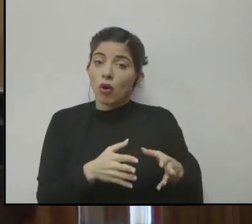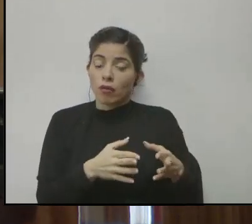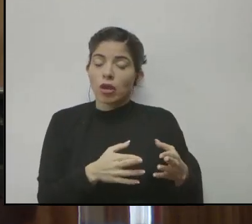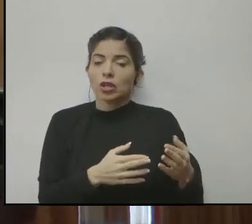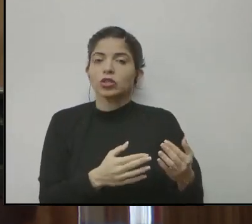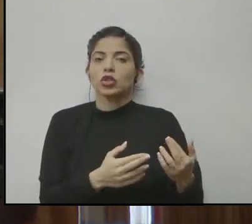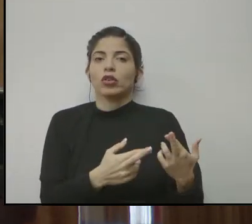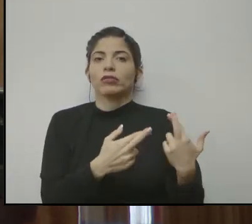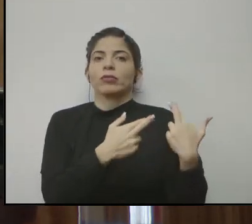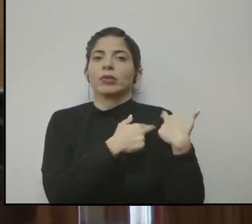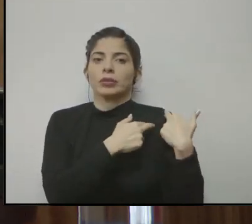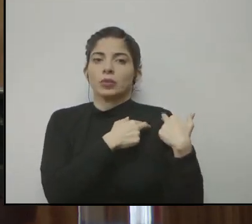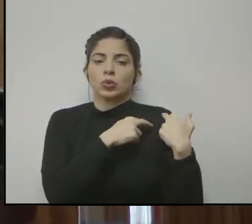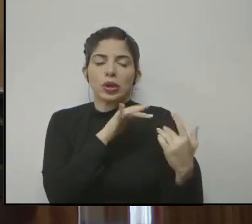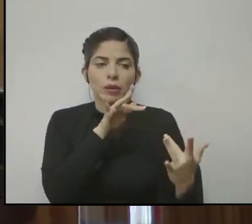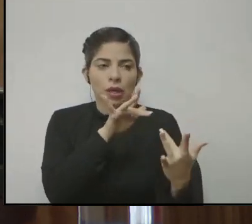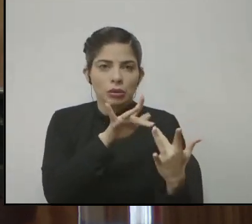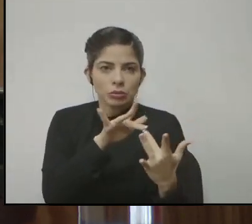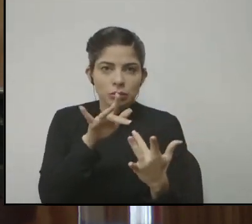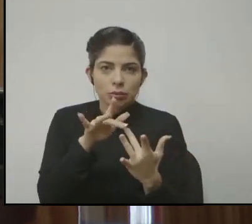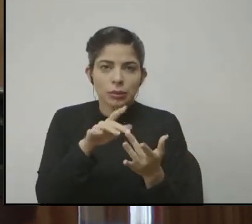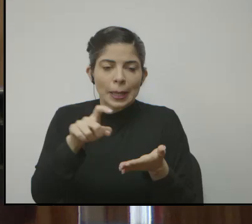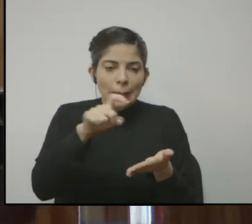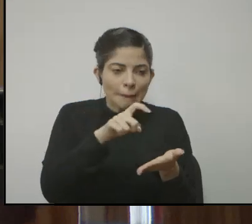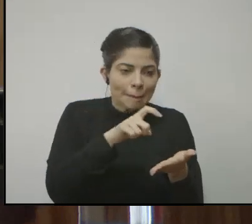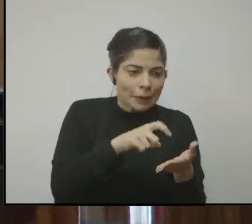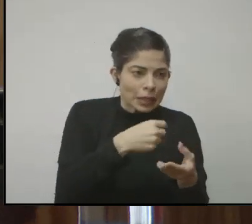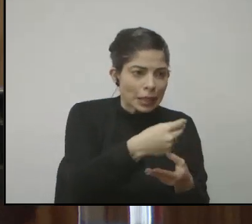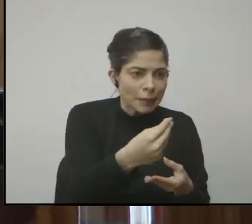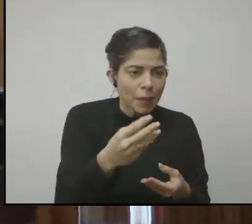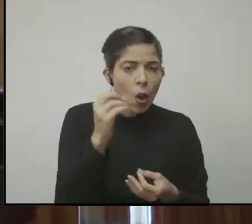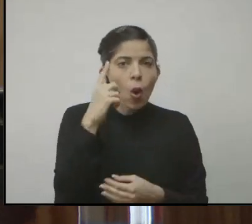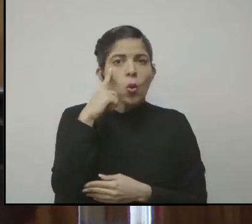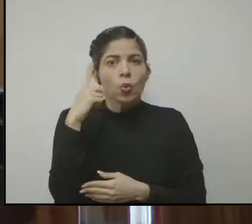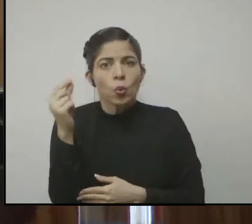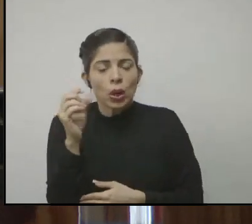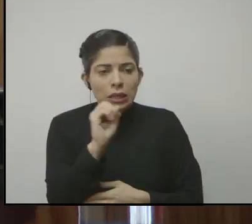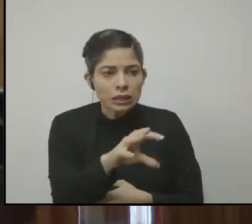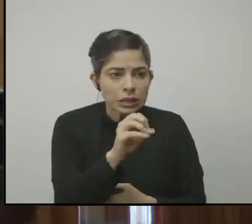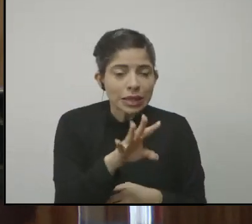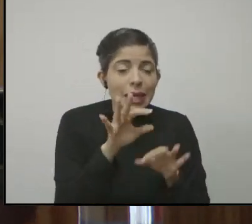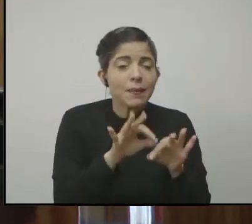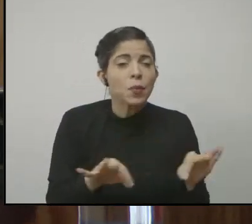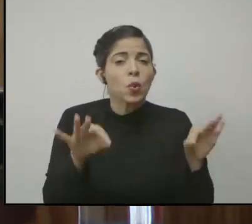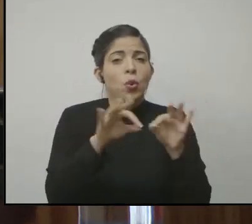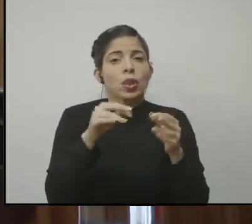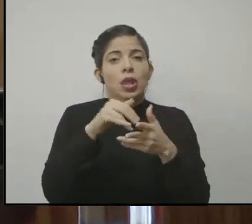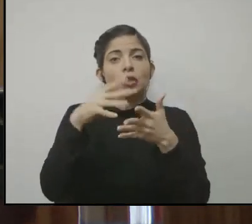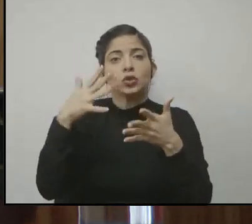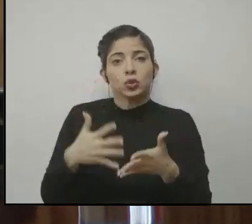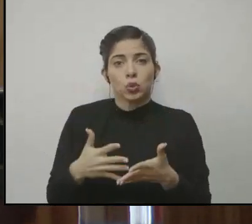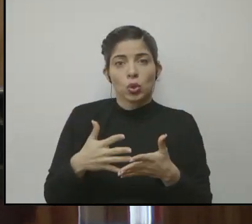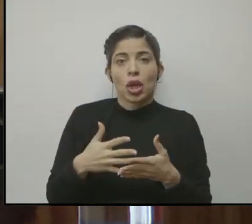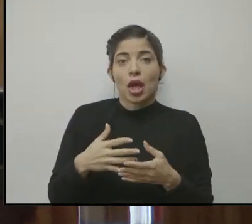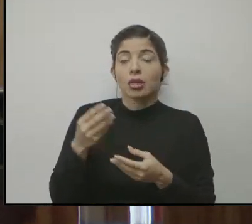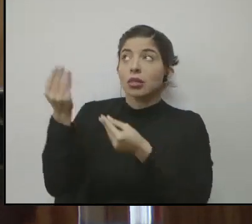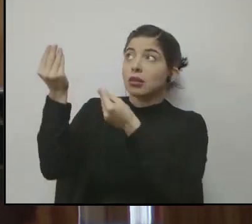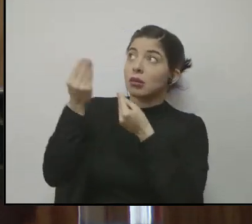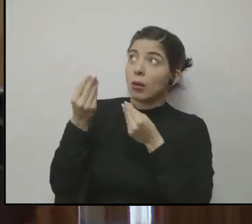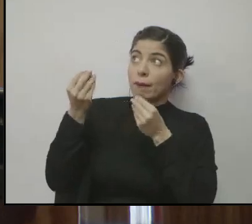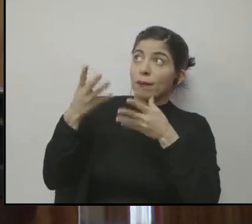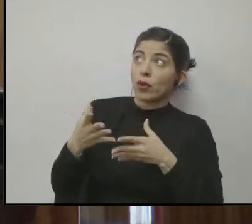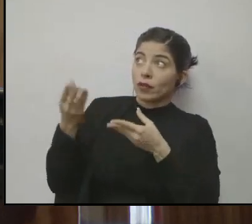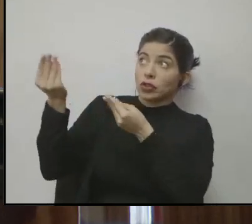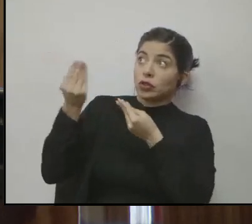comunicando de diferentes formas, con material impreso, a través de WhatsApp. Lo importante es que los estudiantes reporten esos trabajos que le piden los